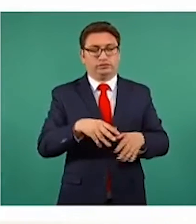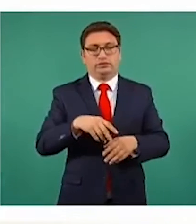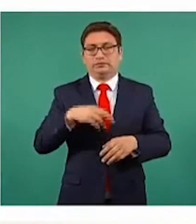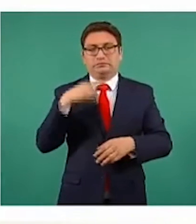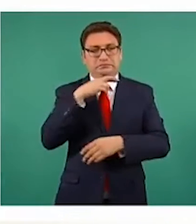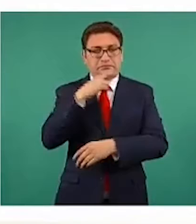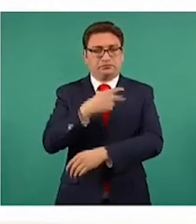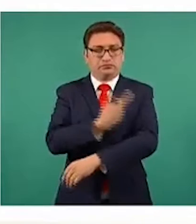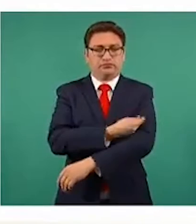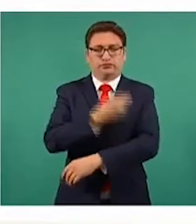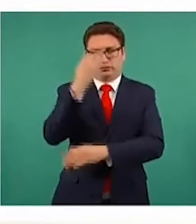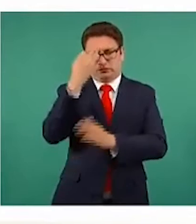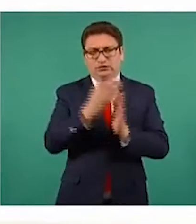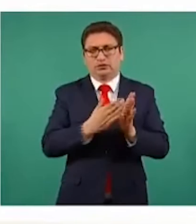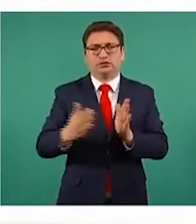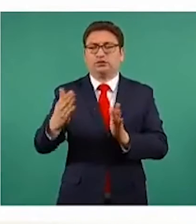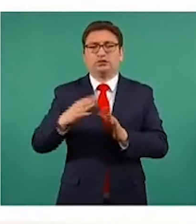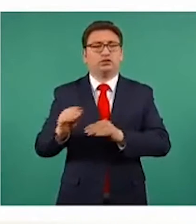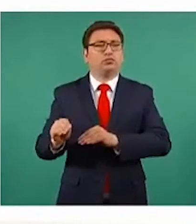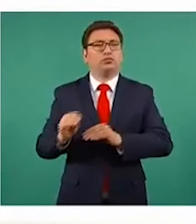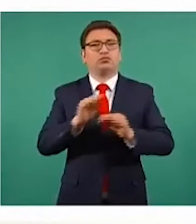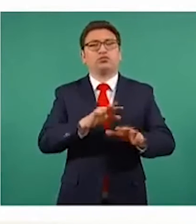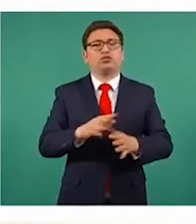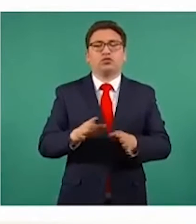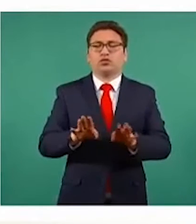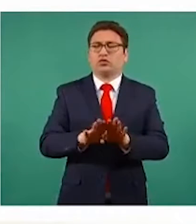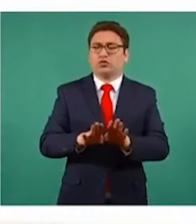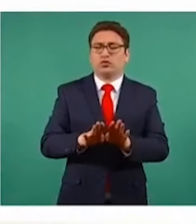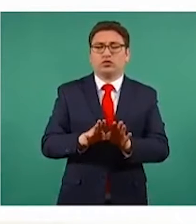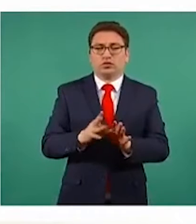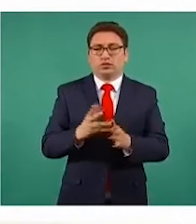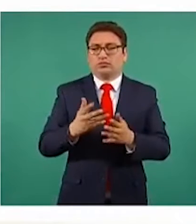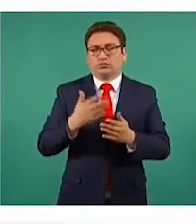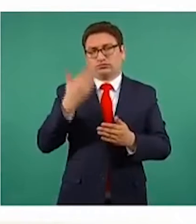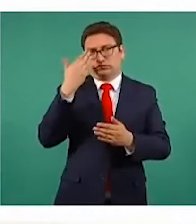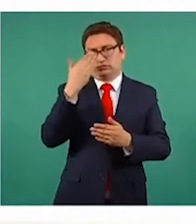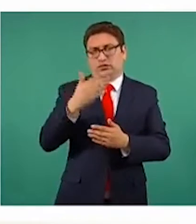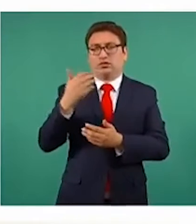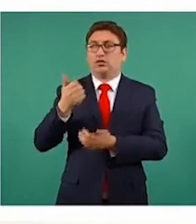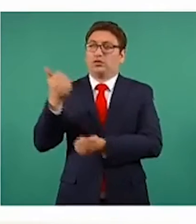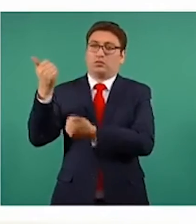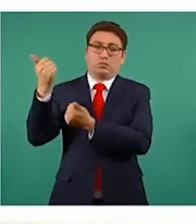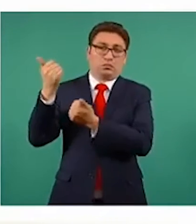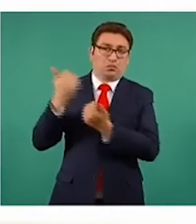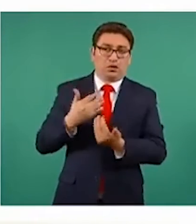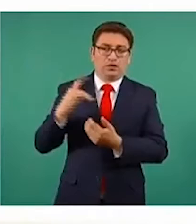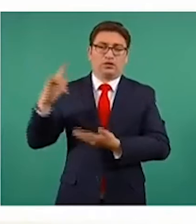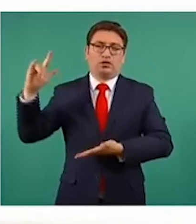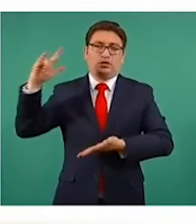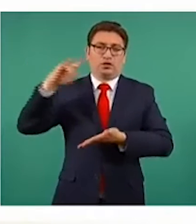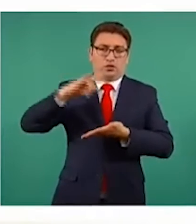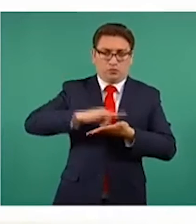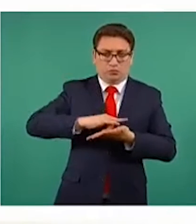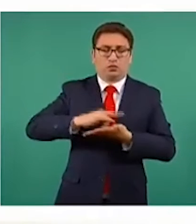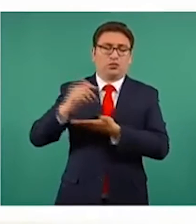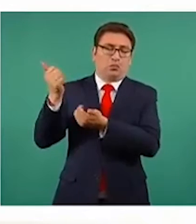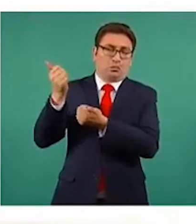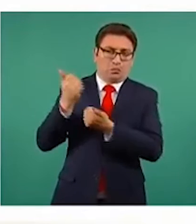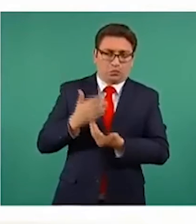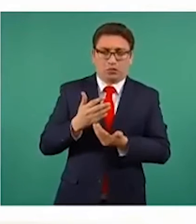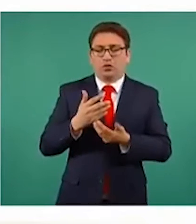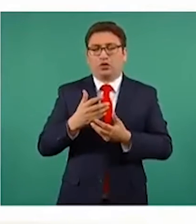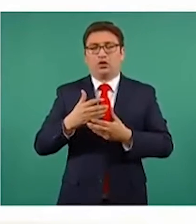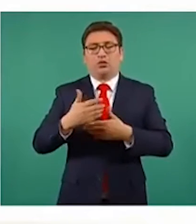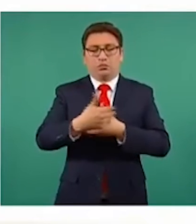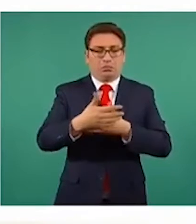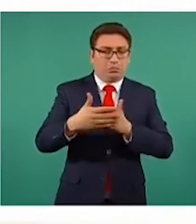El tiempo promedio de desplazamiento de las vacunas, contando todo el tránsito desde que llegan al aeropuerto de la Ciudad de México, se preparan